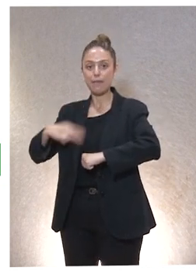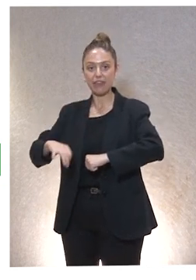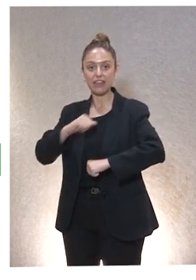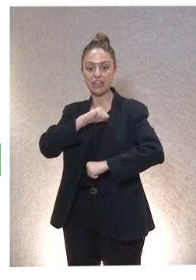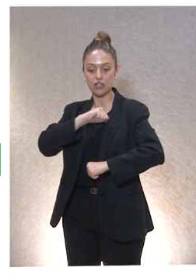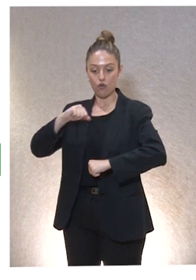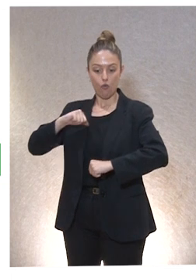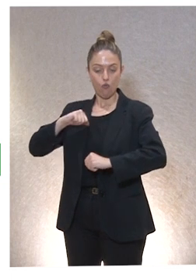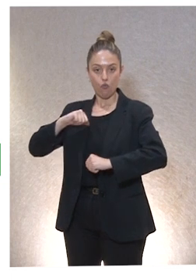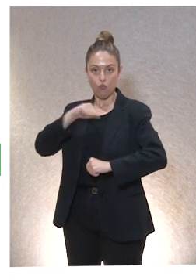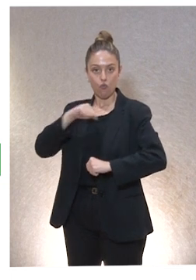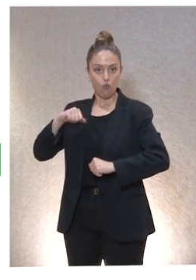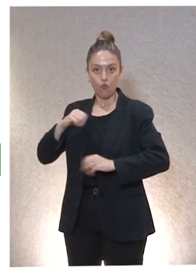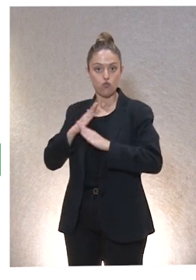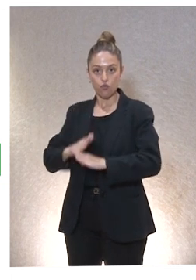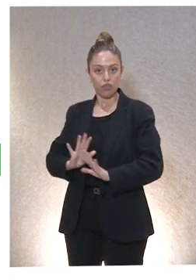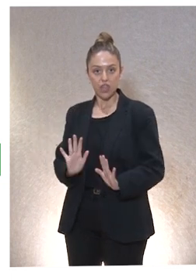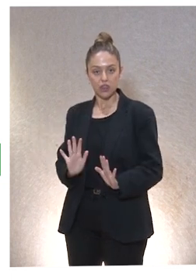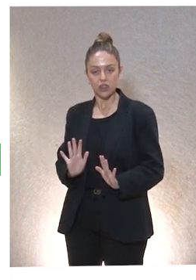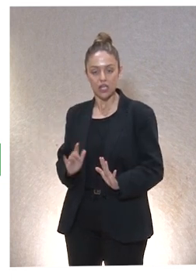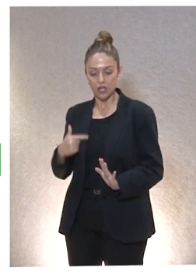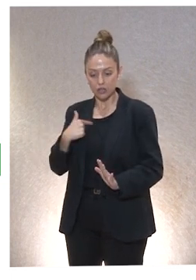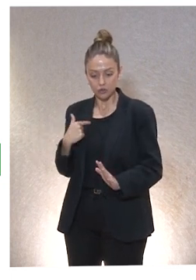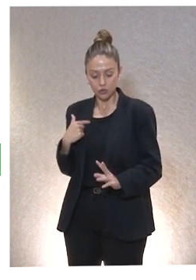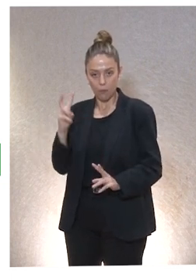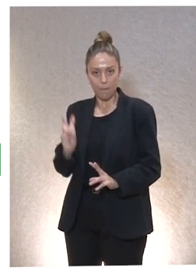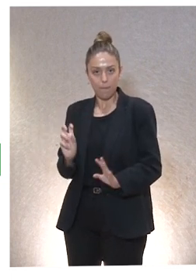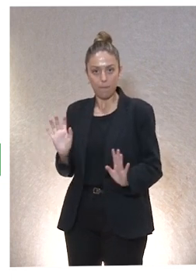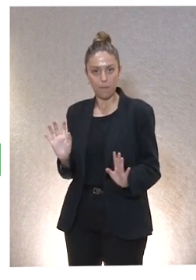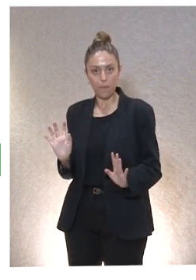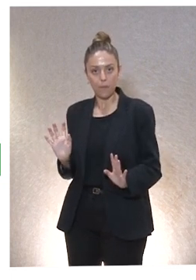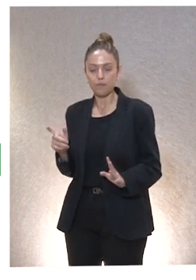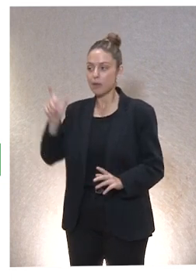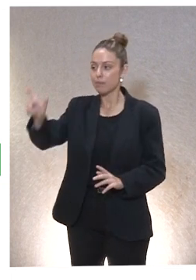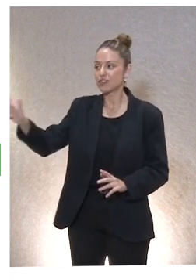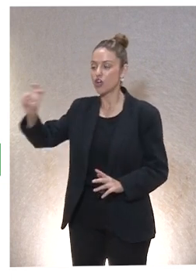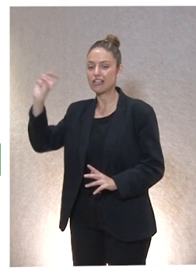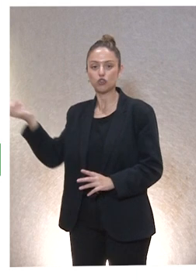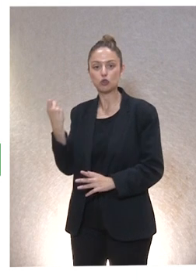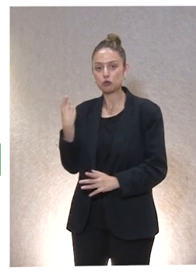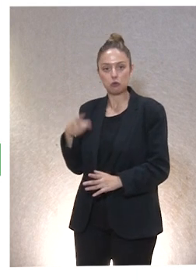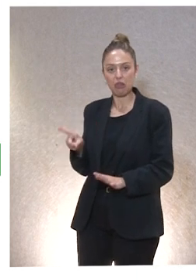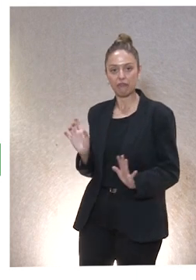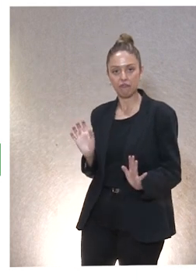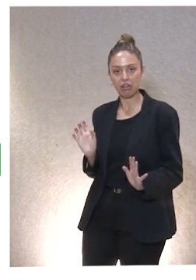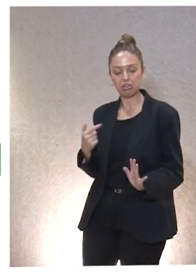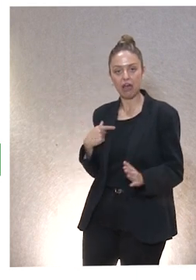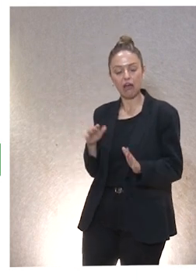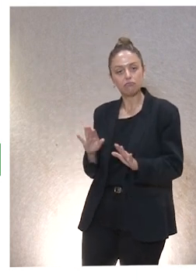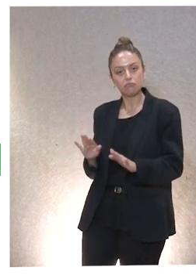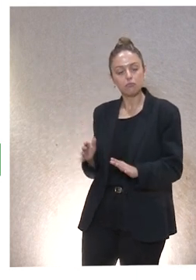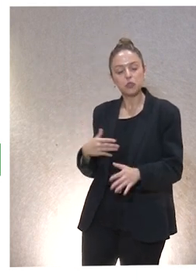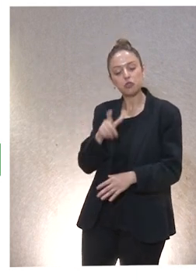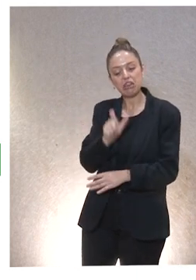autosuficientes, como soy plenamente capaz, me valgo a mí mismo, no debo nada a nadie. Y separados, por eso somos